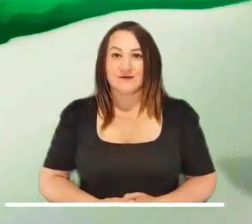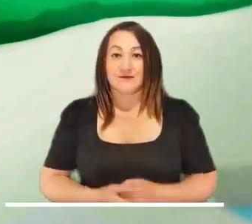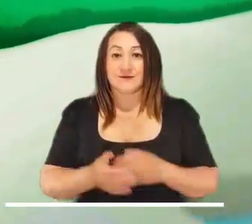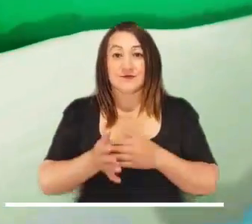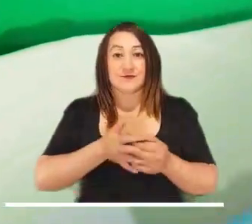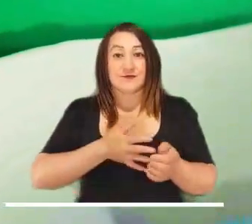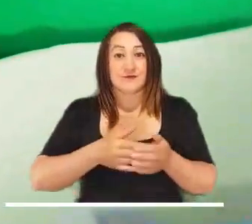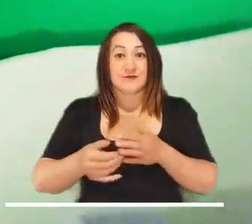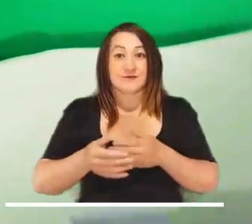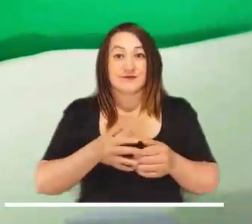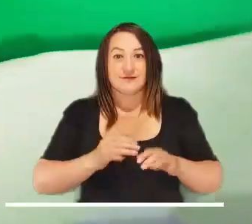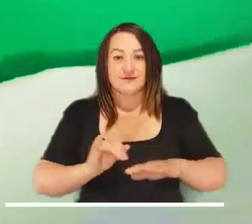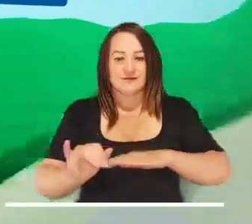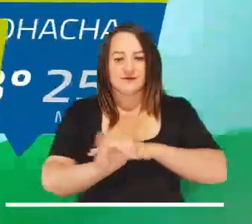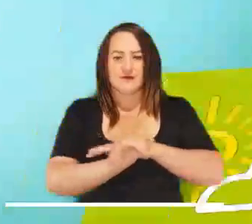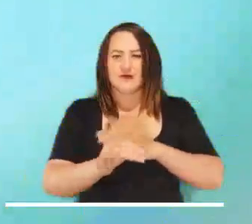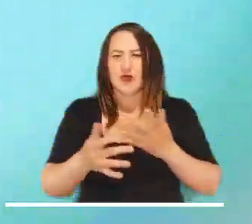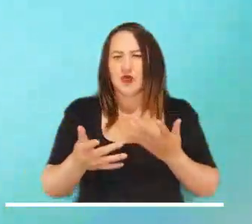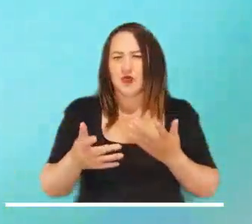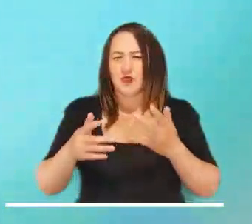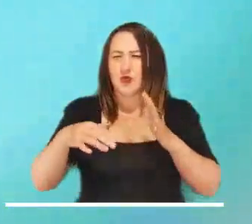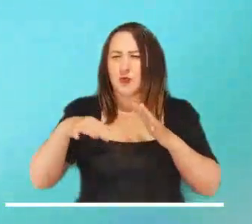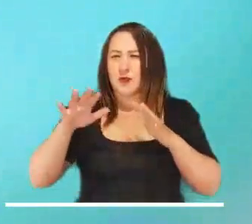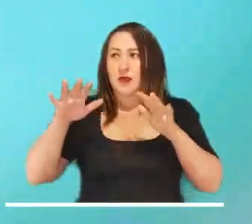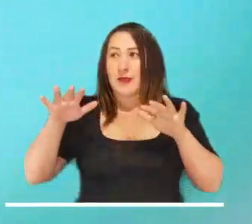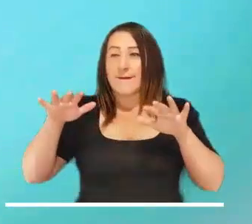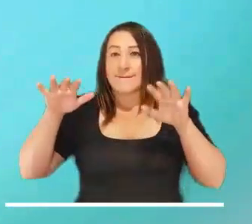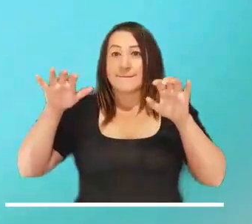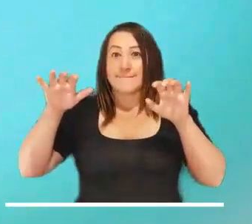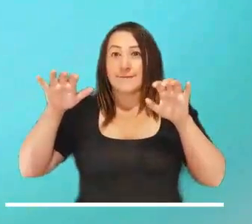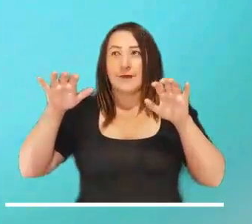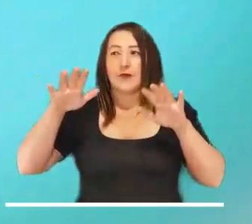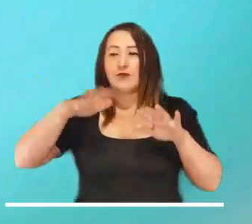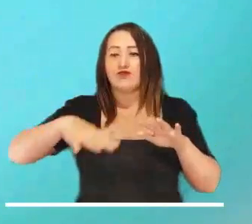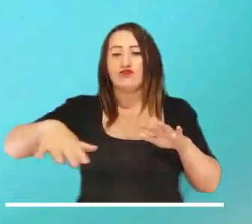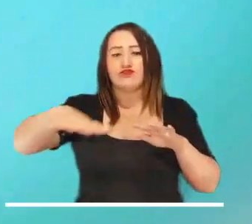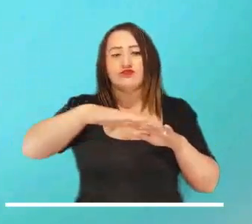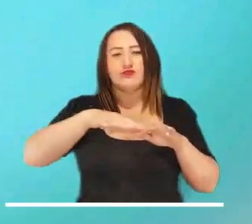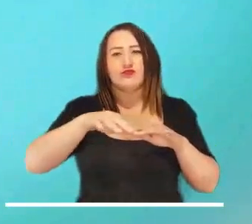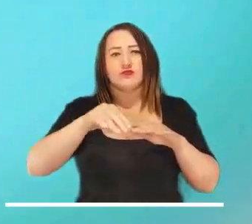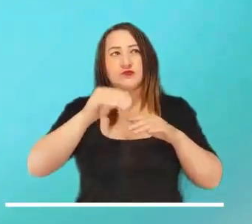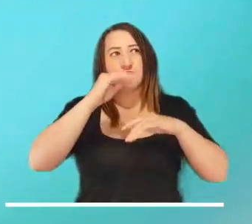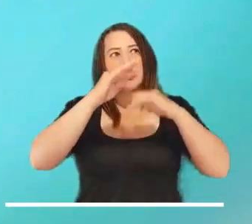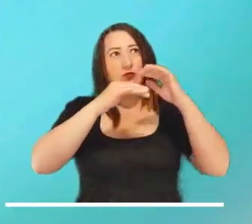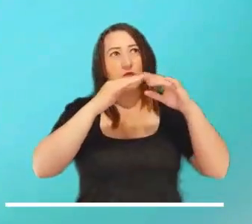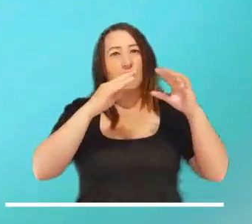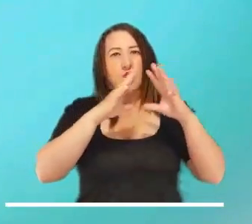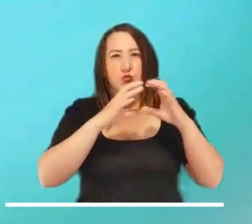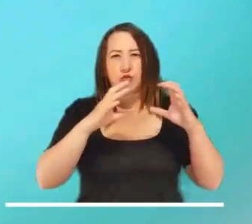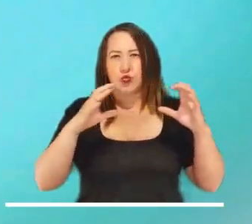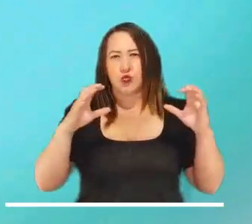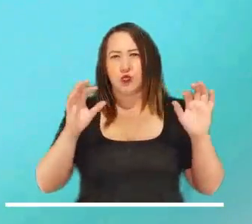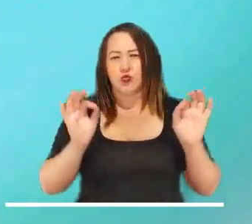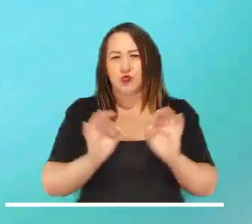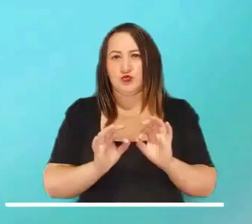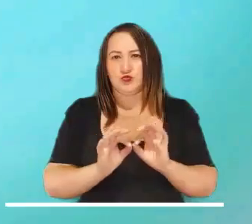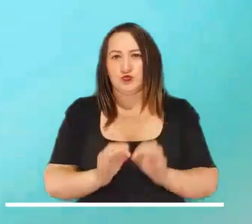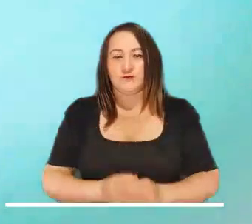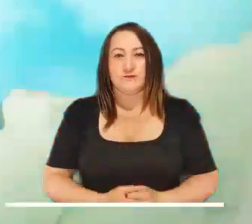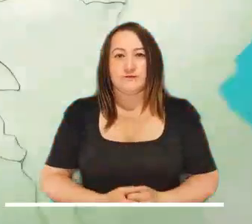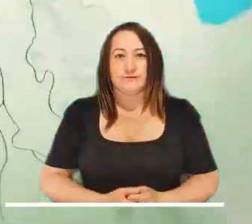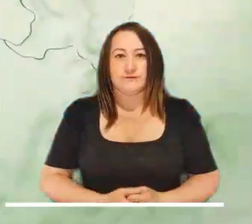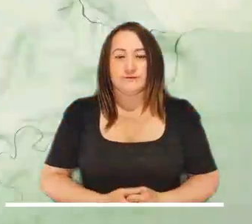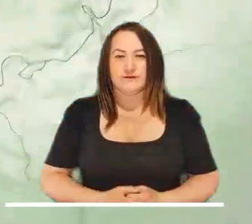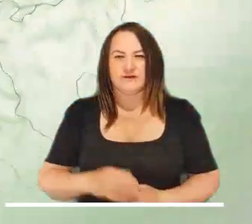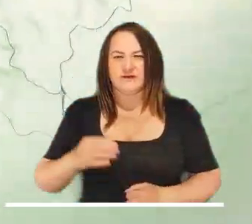El archipiélago seguirá bajo el dominio del tiempo seco, por lo demás se espera que el cielo isleño presente nubosidad ligera.